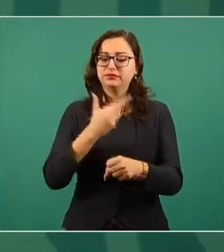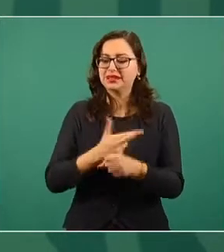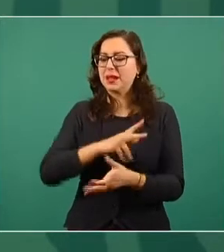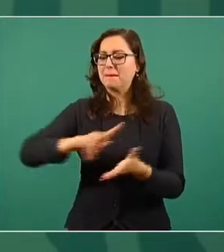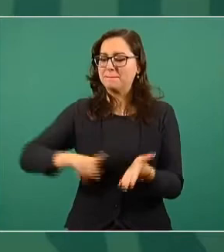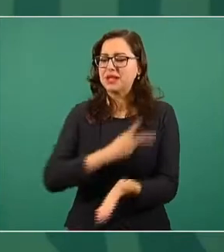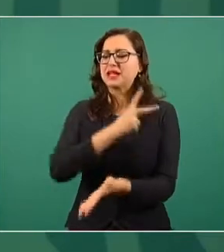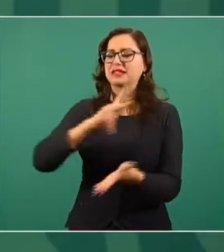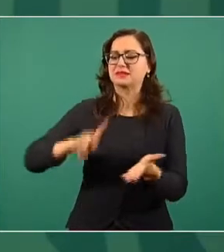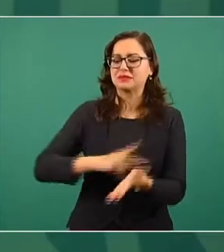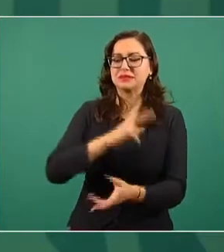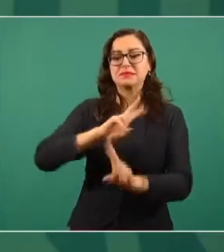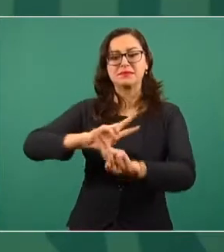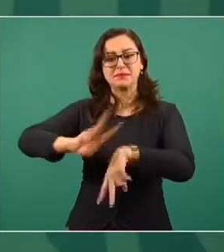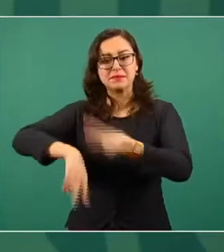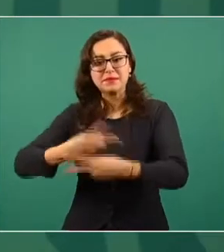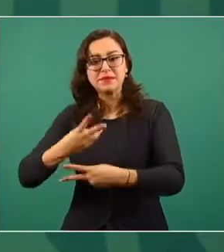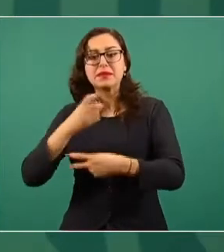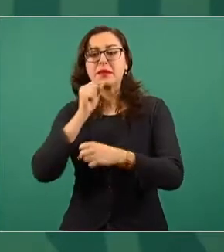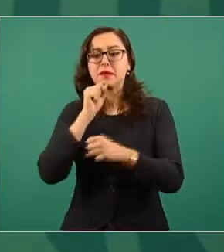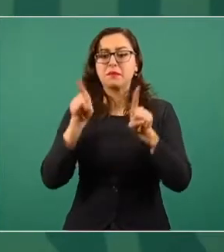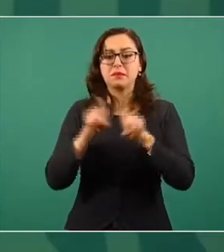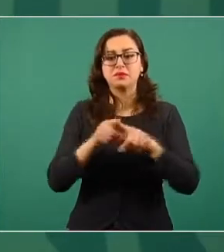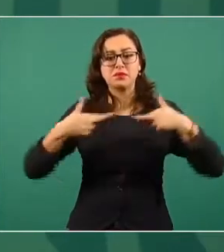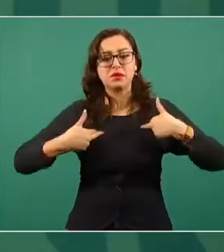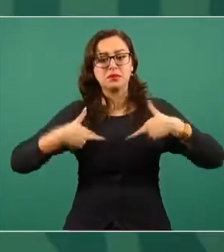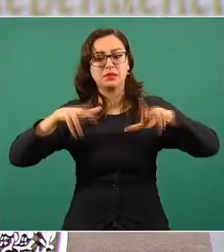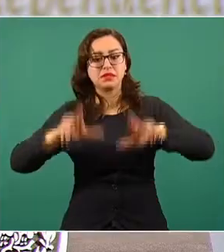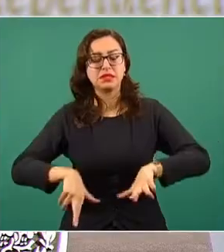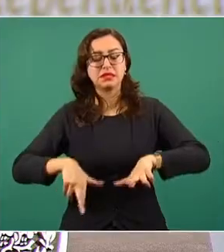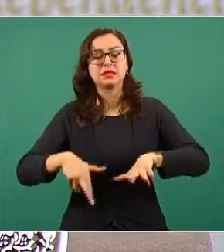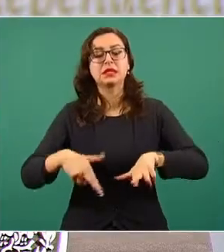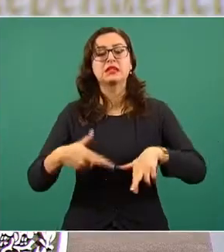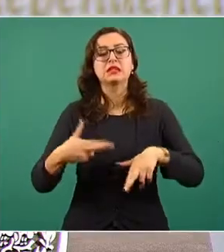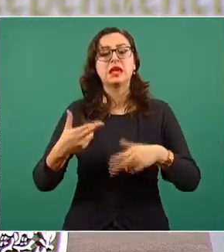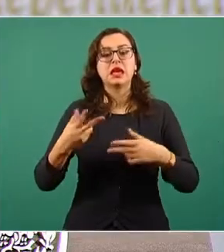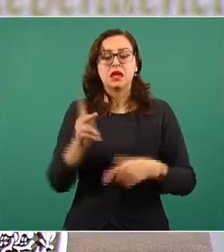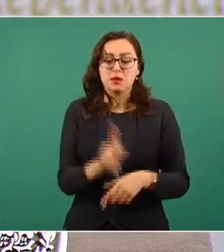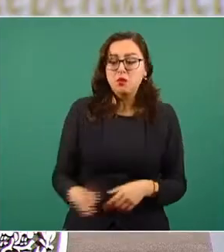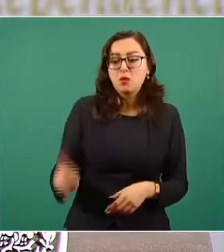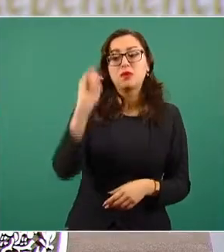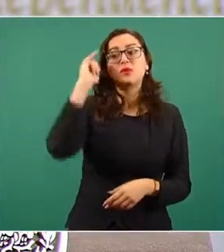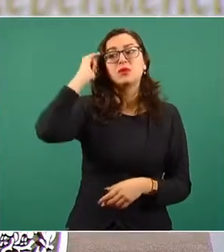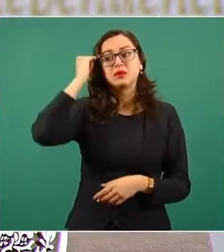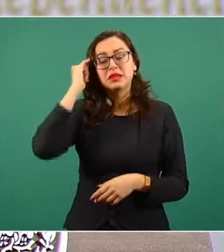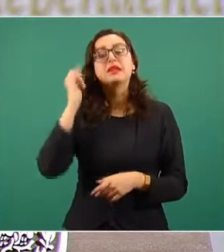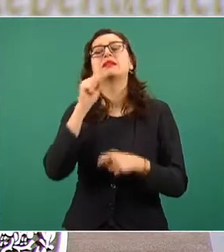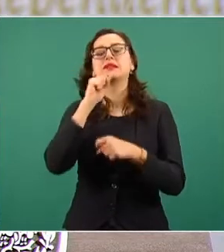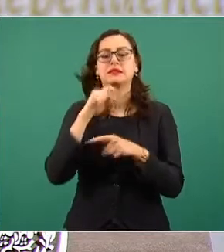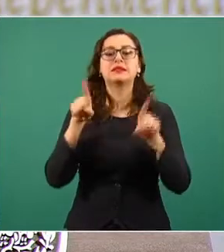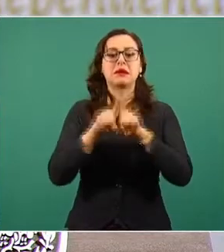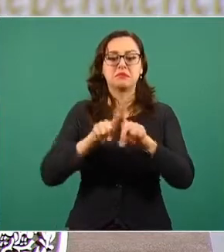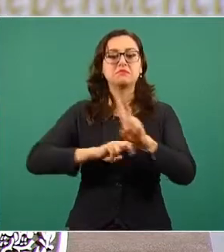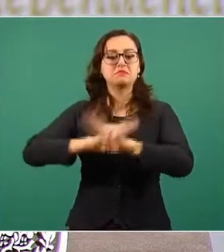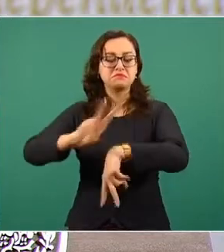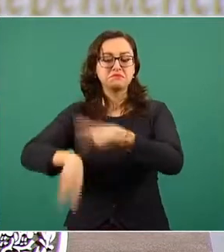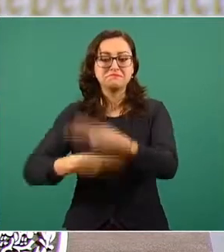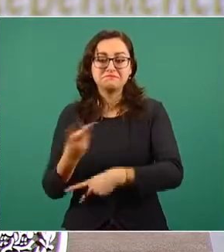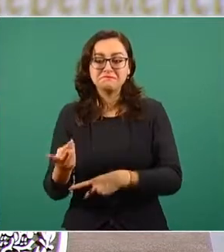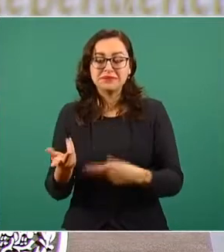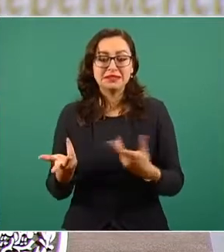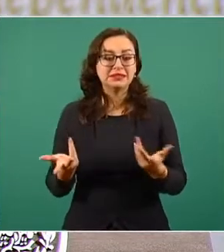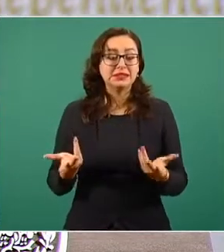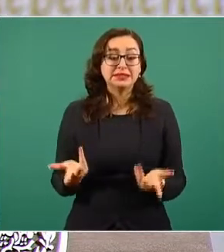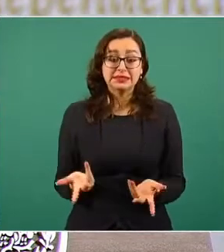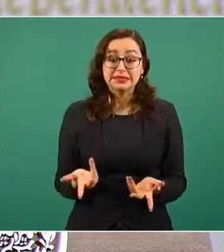veces, también la comisionada de pueblos indígenas que tenemos en la Secretaría de Gobernación también ha estado presente. Y pues es